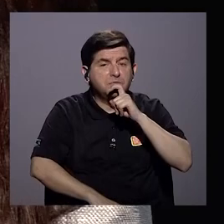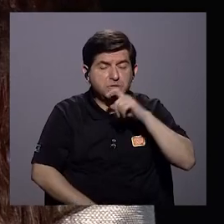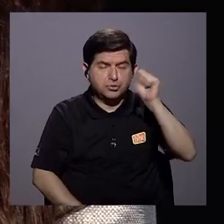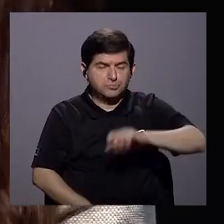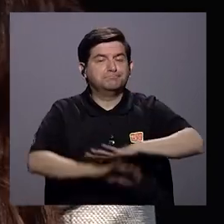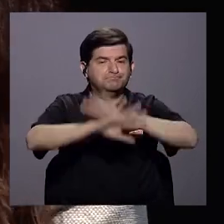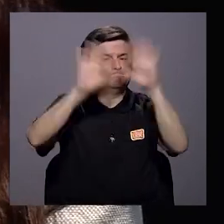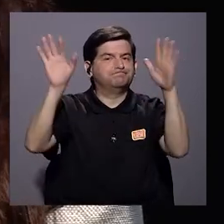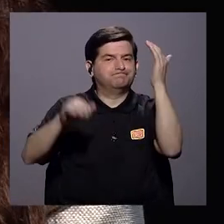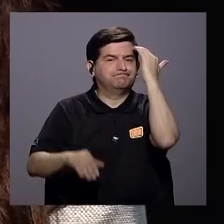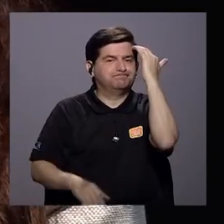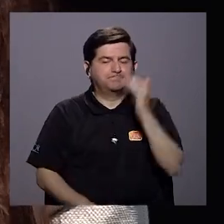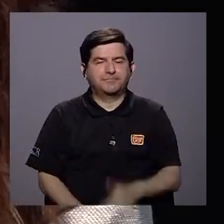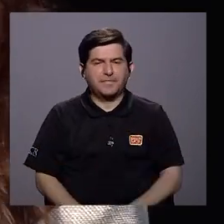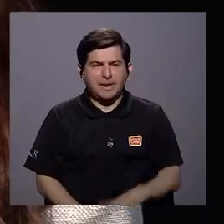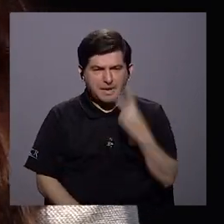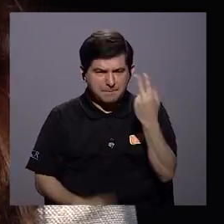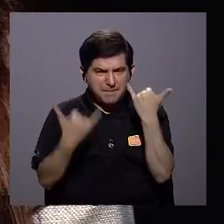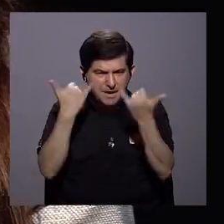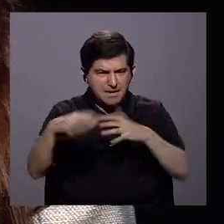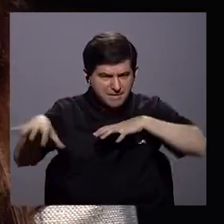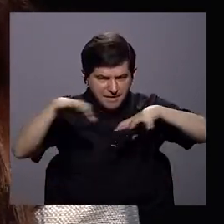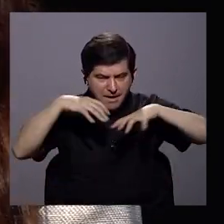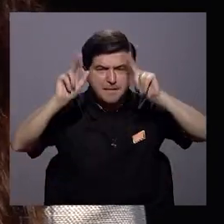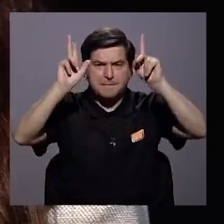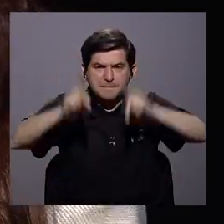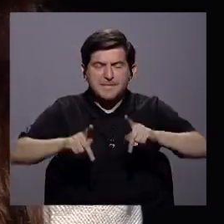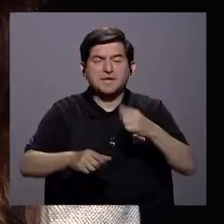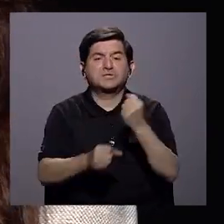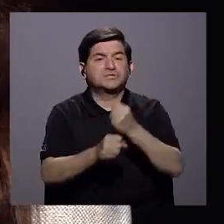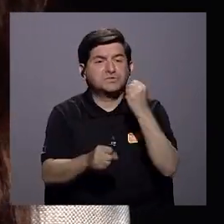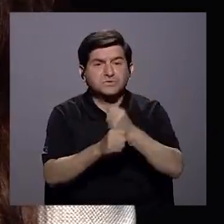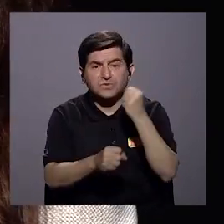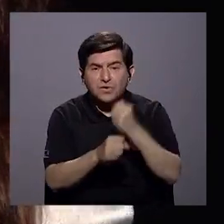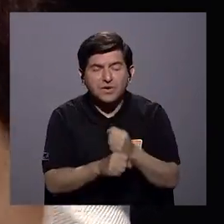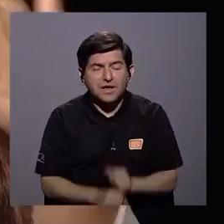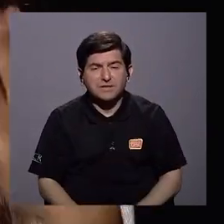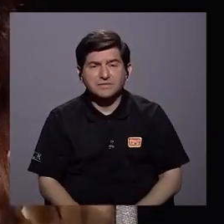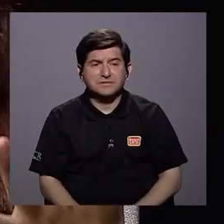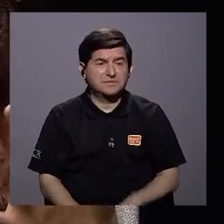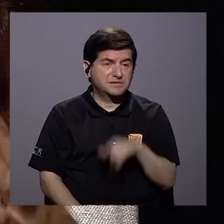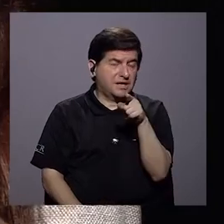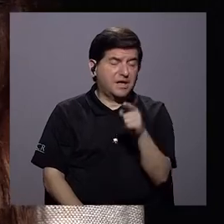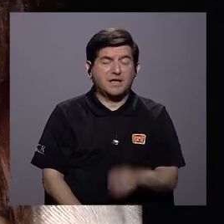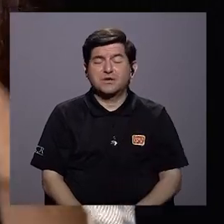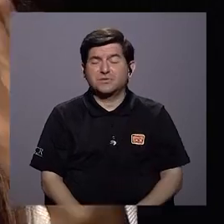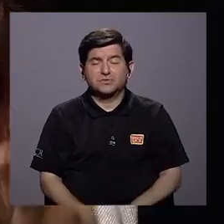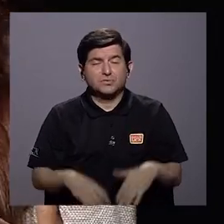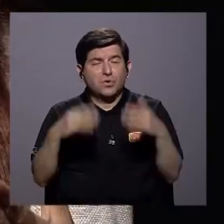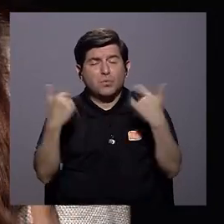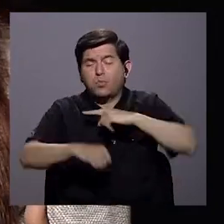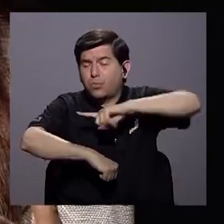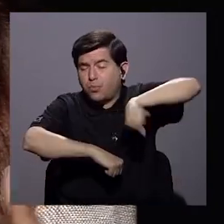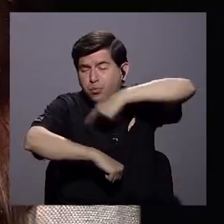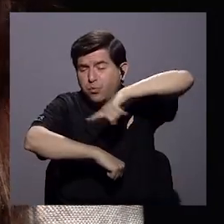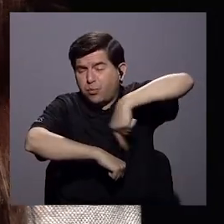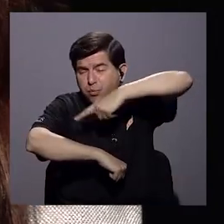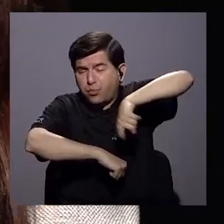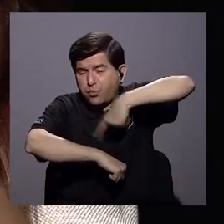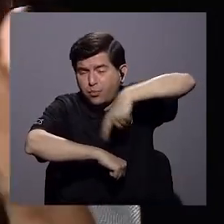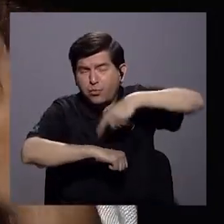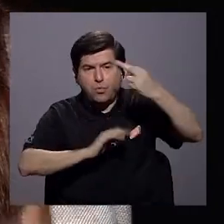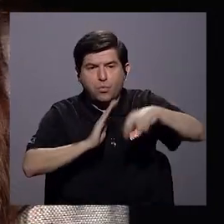absolutamente. Incluso lo hemos visto en algunas actividades donde la gente trabaja cantidades impresionantes de horas